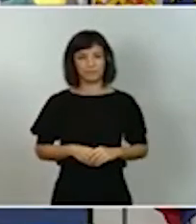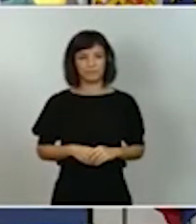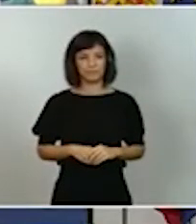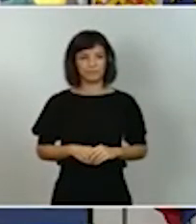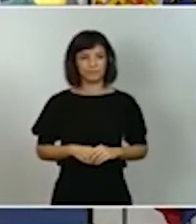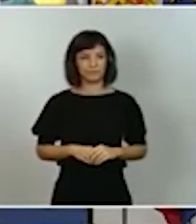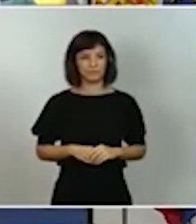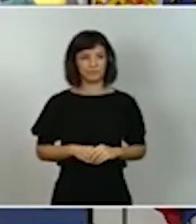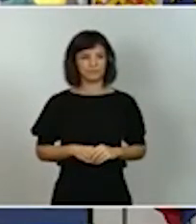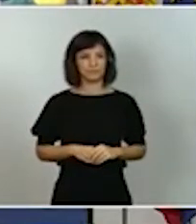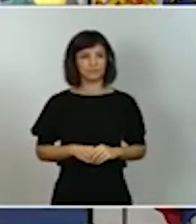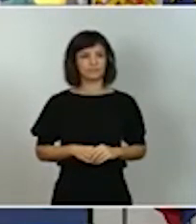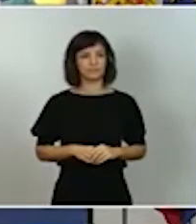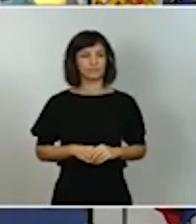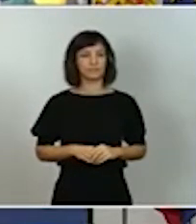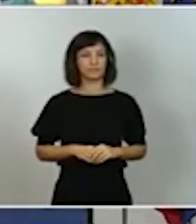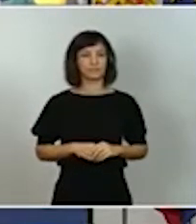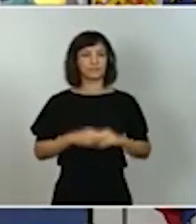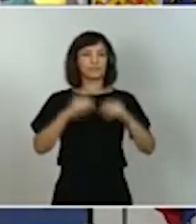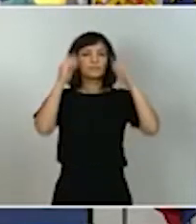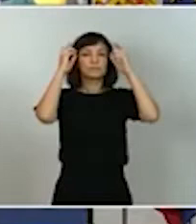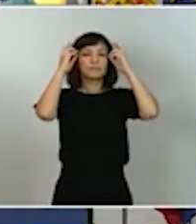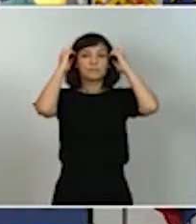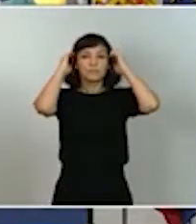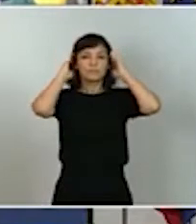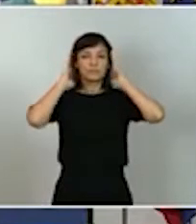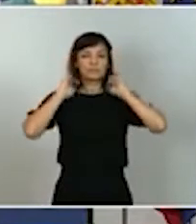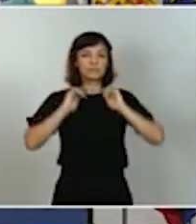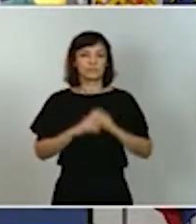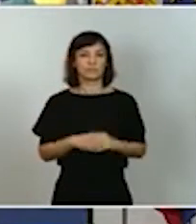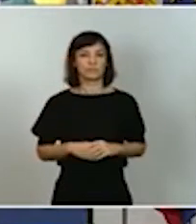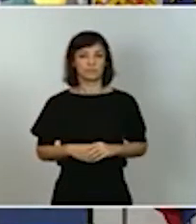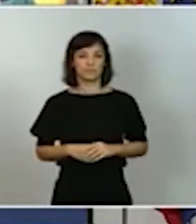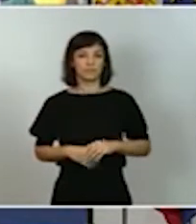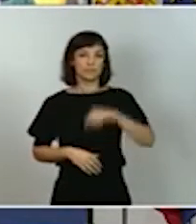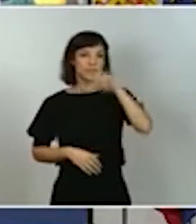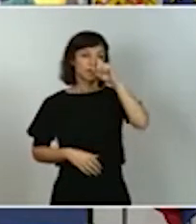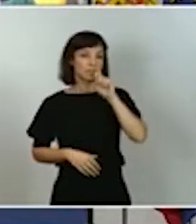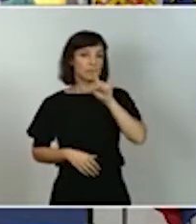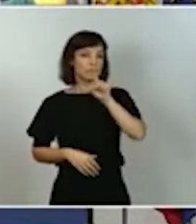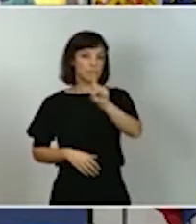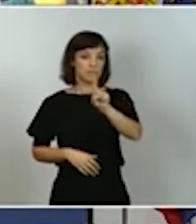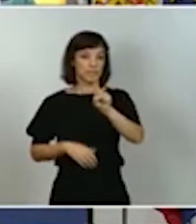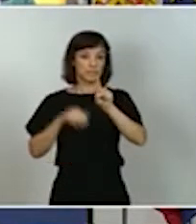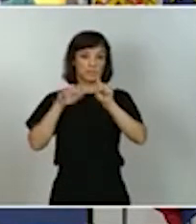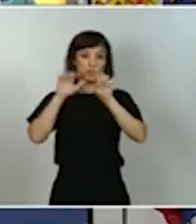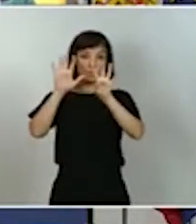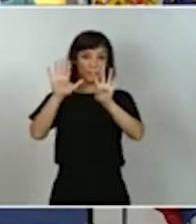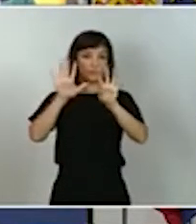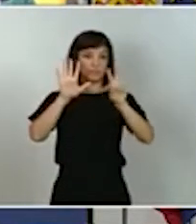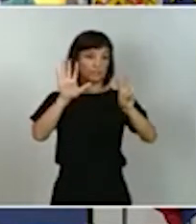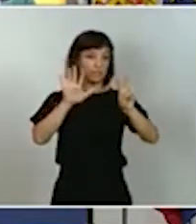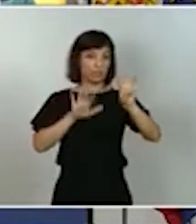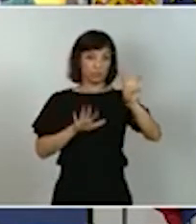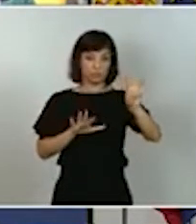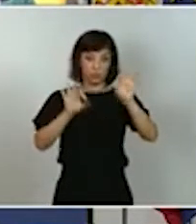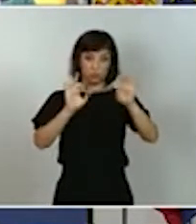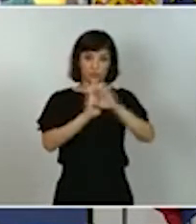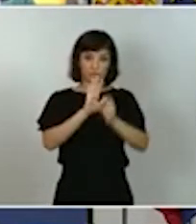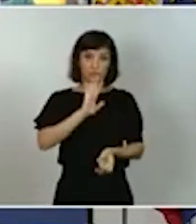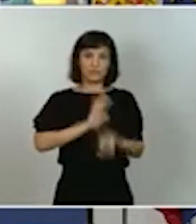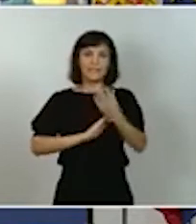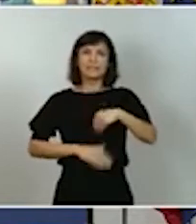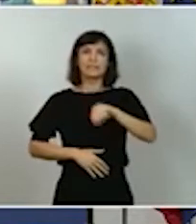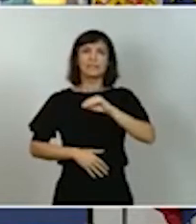En 1978, el año de nuestra Constitución, España era un país por definir. La inestabilidad